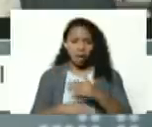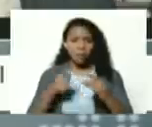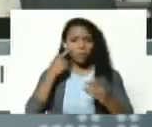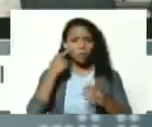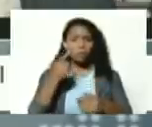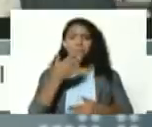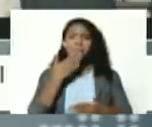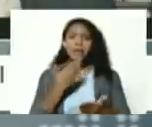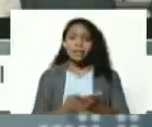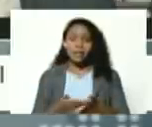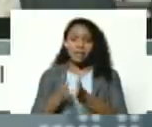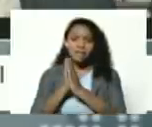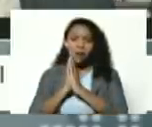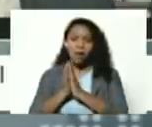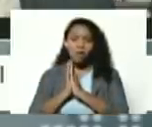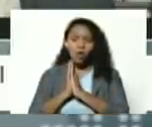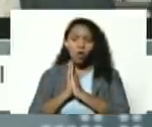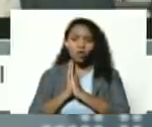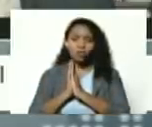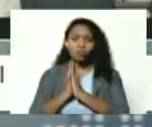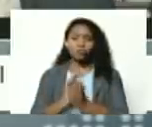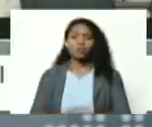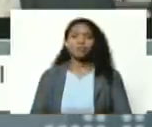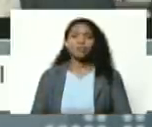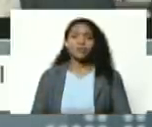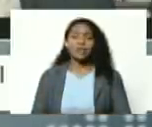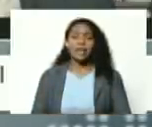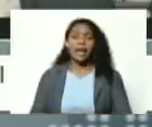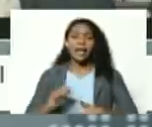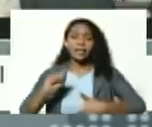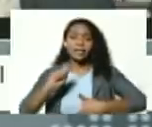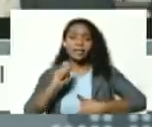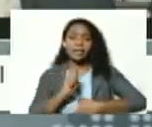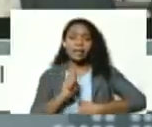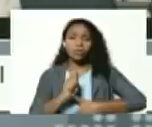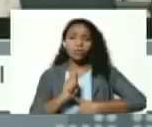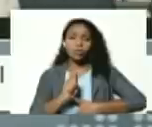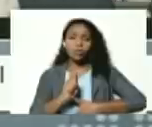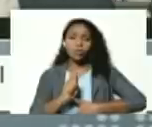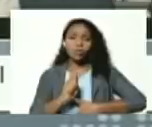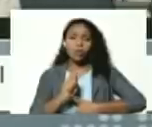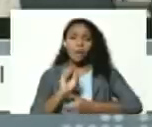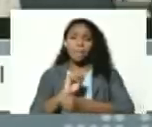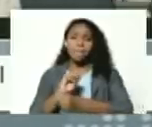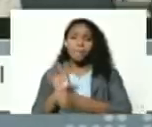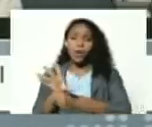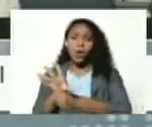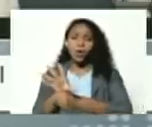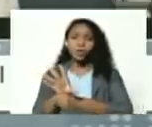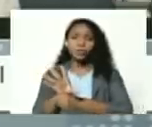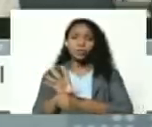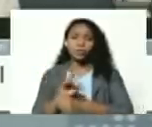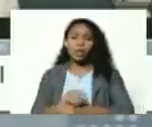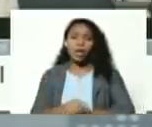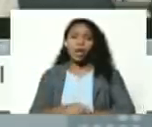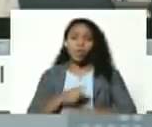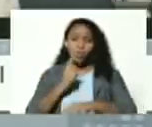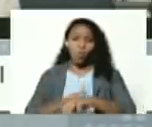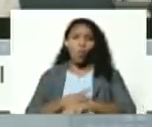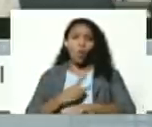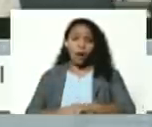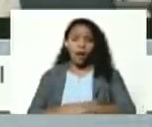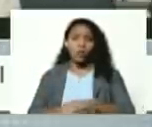pedirle el favor si es posible que Telesur la transmita en un buen horario